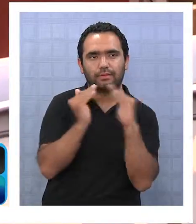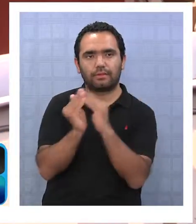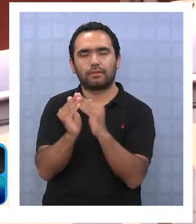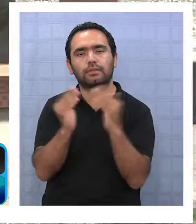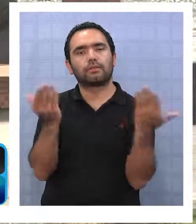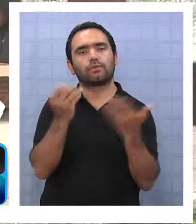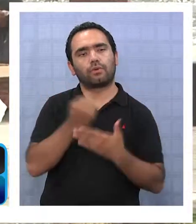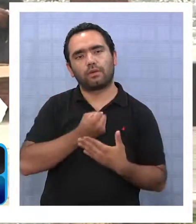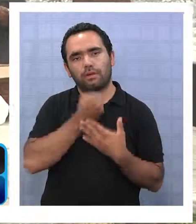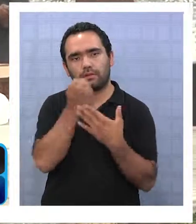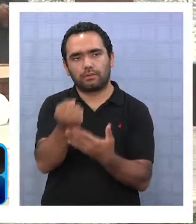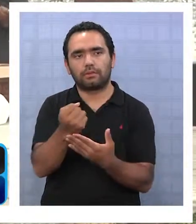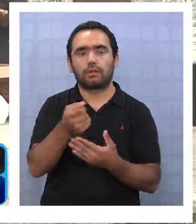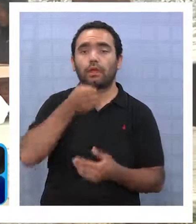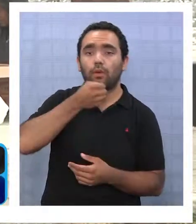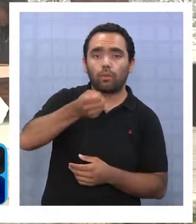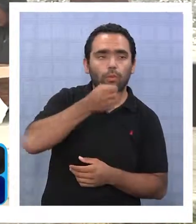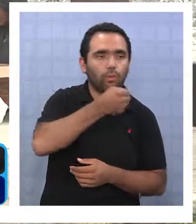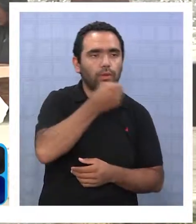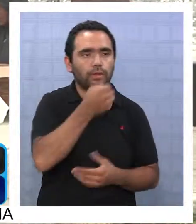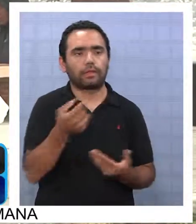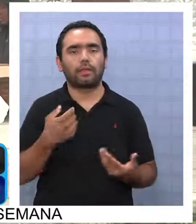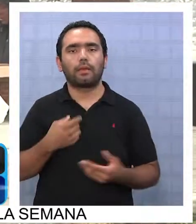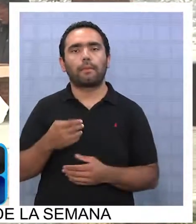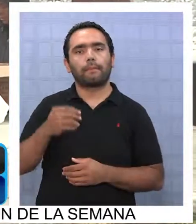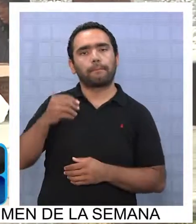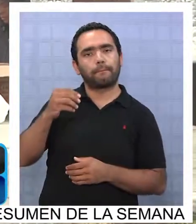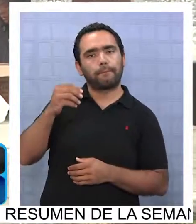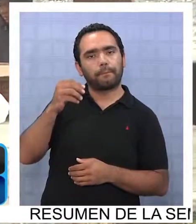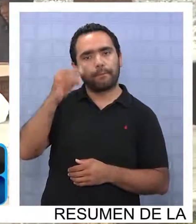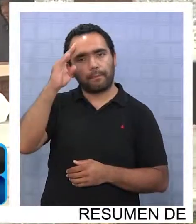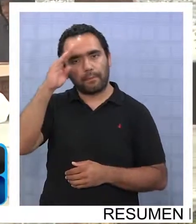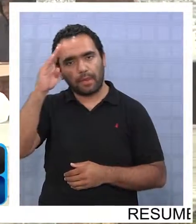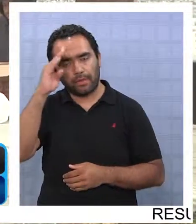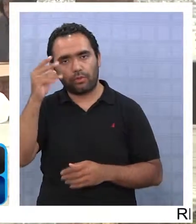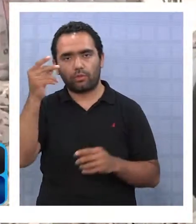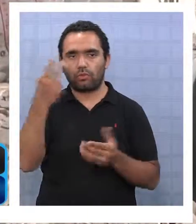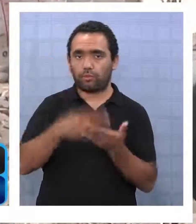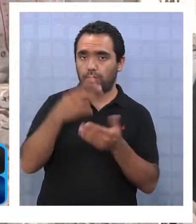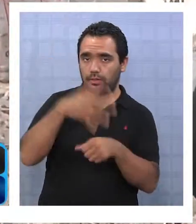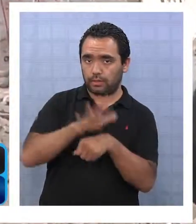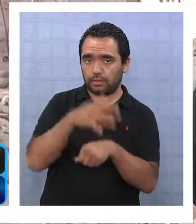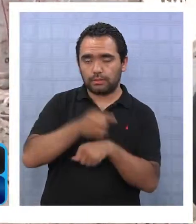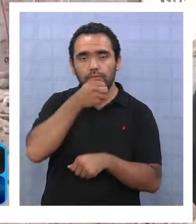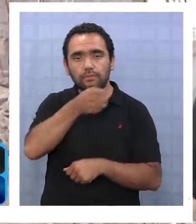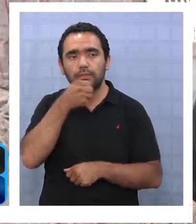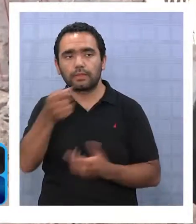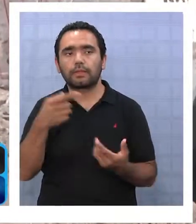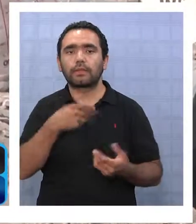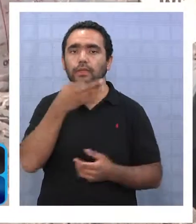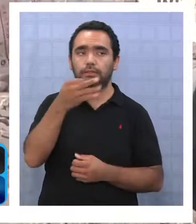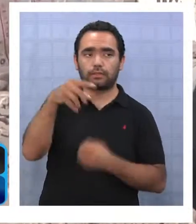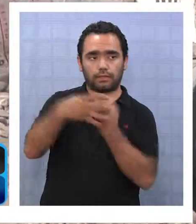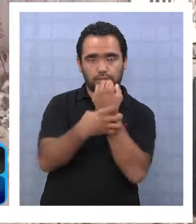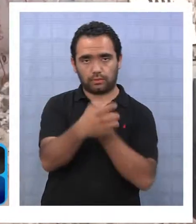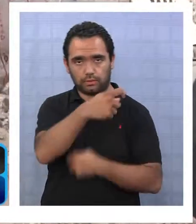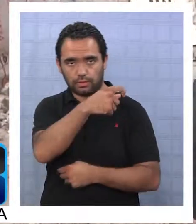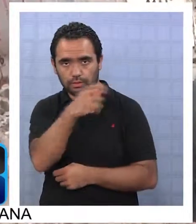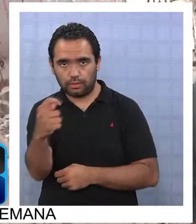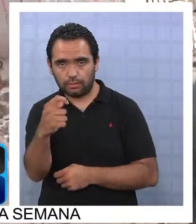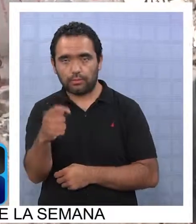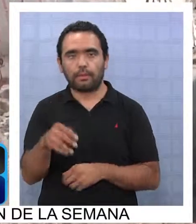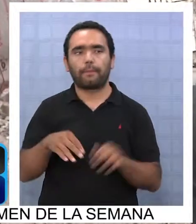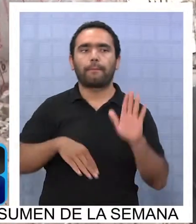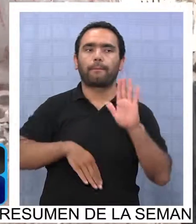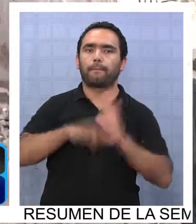su ayuda. Una encuesta realizada en mayo de 2015 por el Centro de Investigación Social Techo Chile, estimó que Tarapacá es una de las